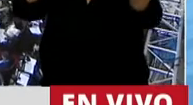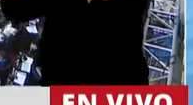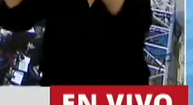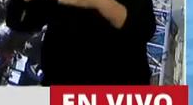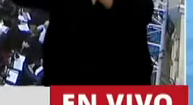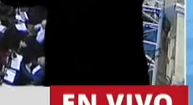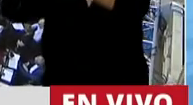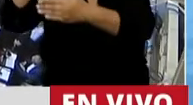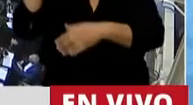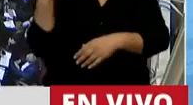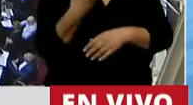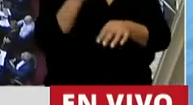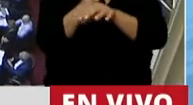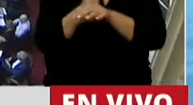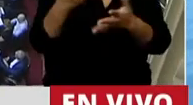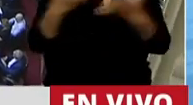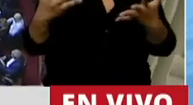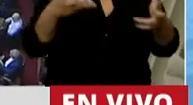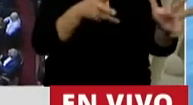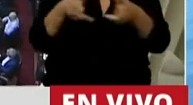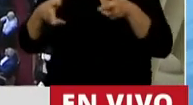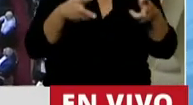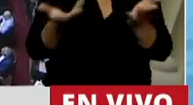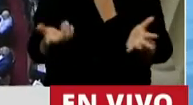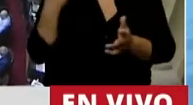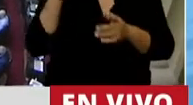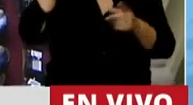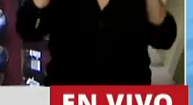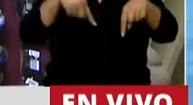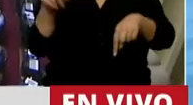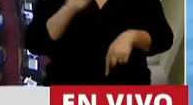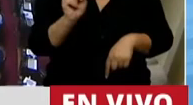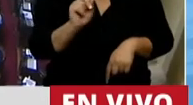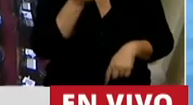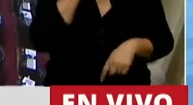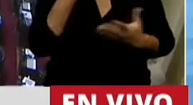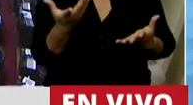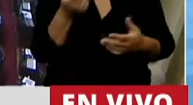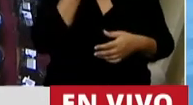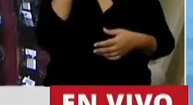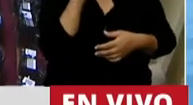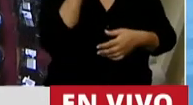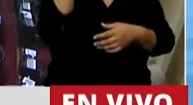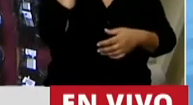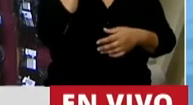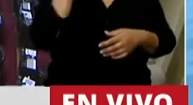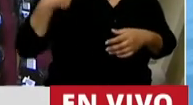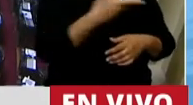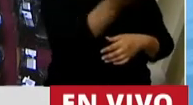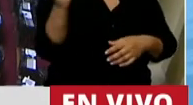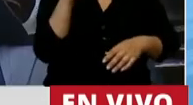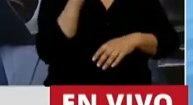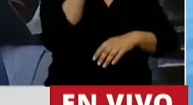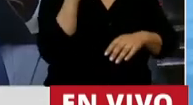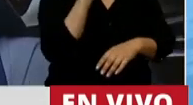discutiendo ahora, atrasadísimos. Pero esto no es casualidad. Porque cuando hablamos del rol de la mujer en la sociedad, si no nos